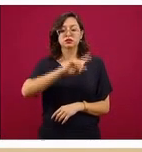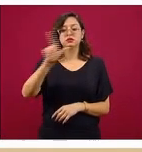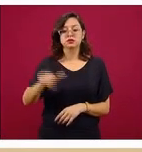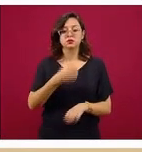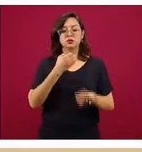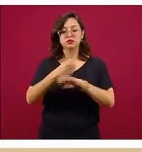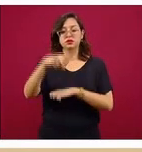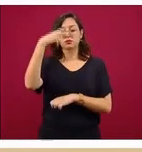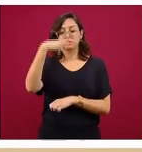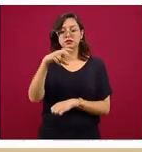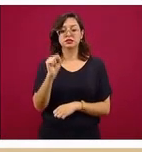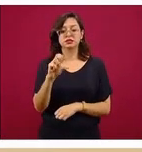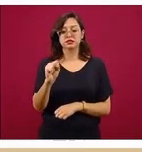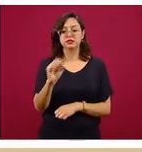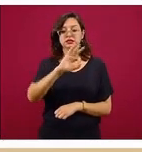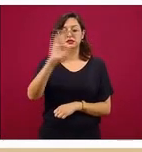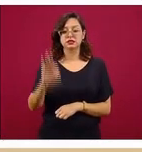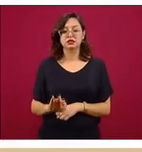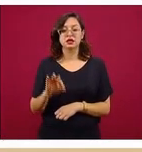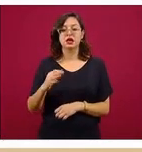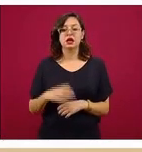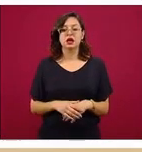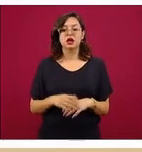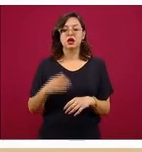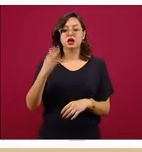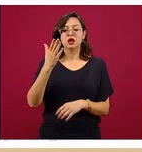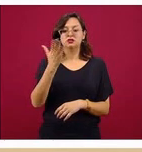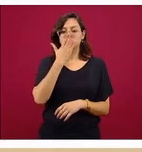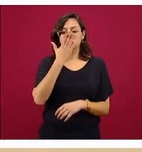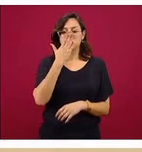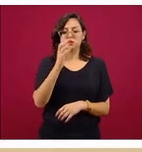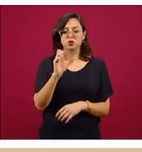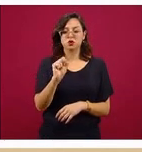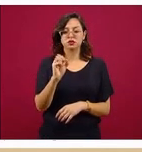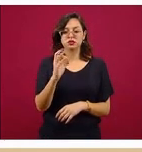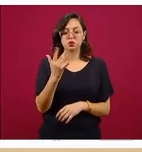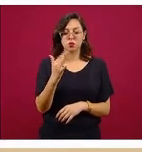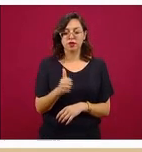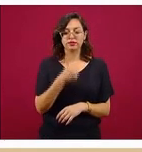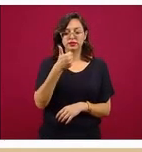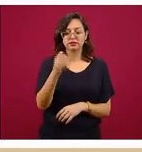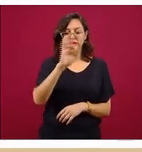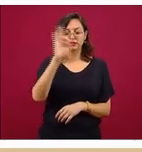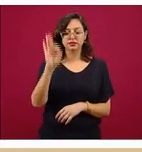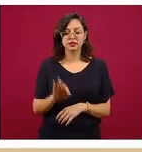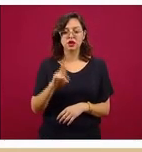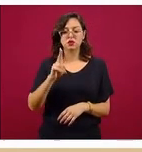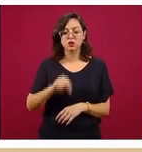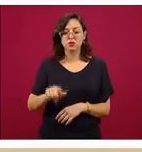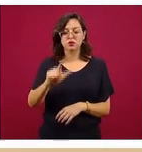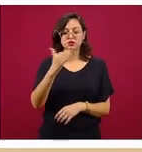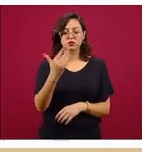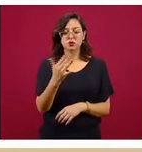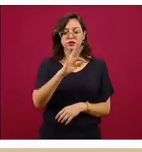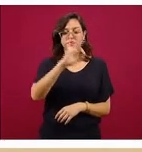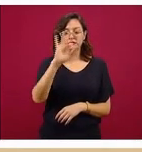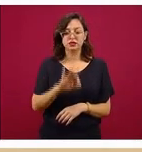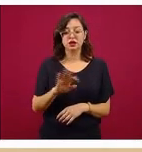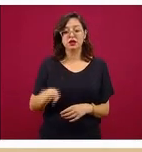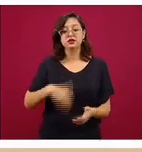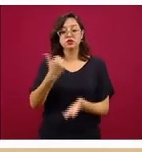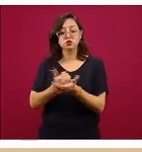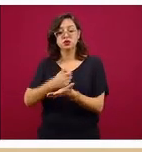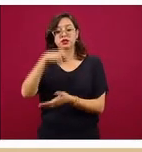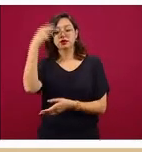Estado de México con 60, Sonora con 56, Nuevo León con 55 y vean la Ciudad de México, que era la